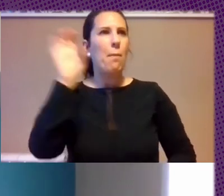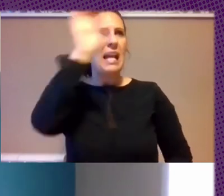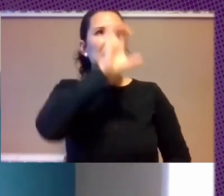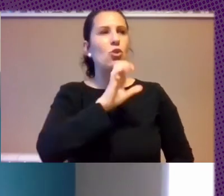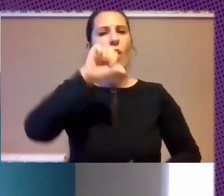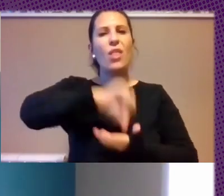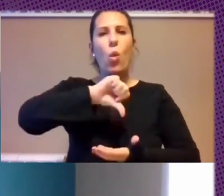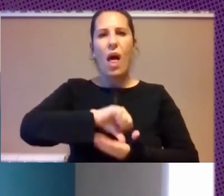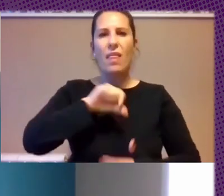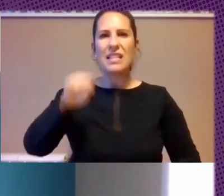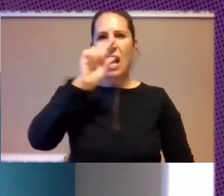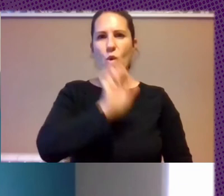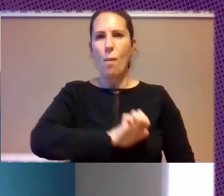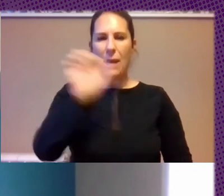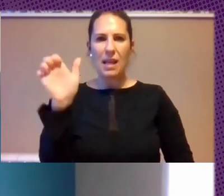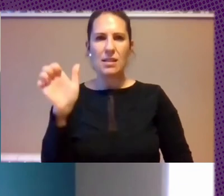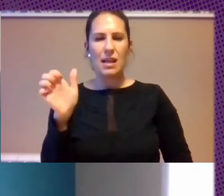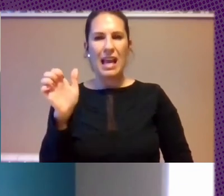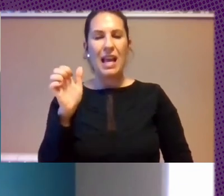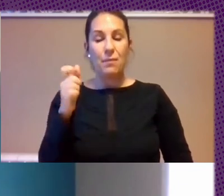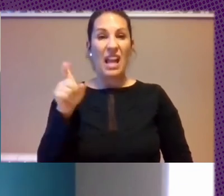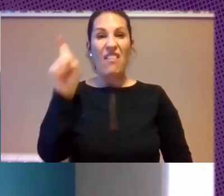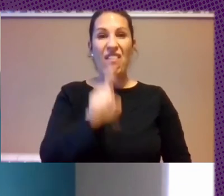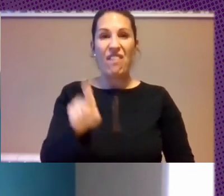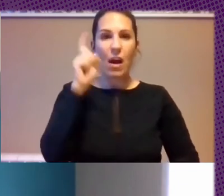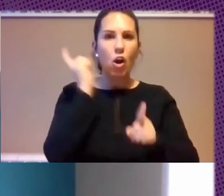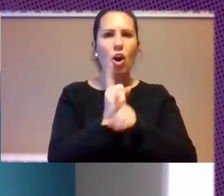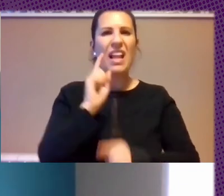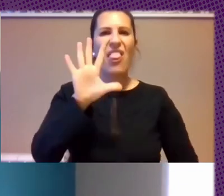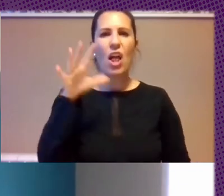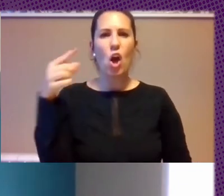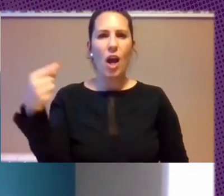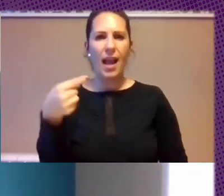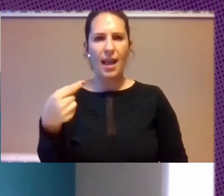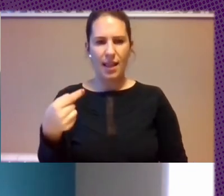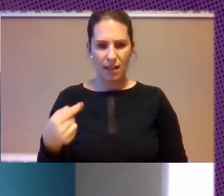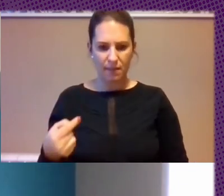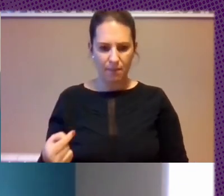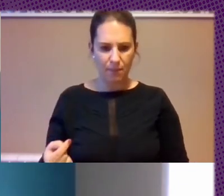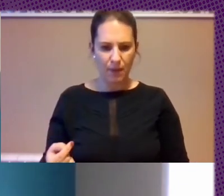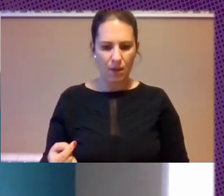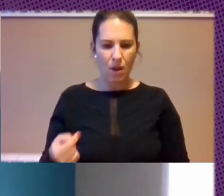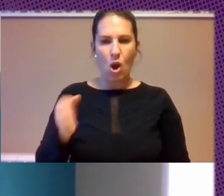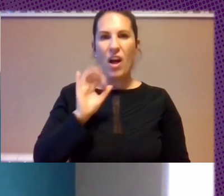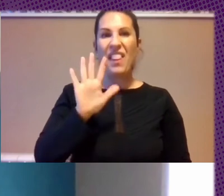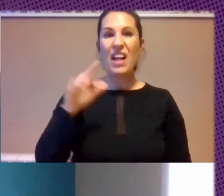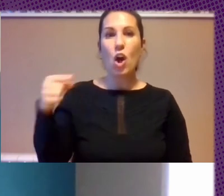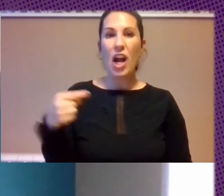Graffiti Contra El 5G Como El 5G Chino